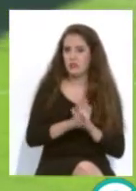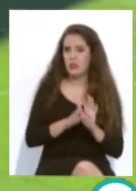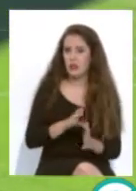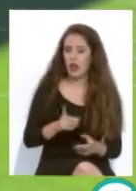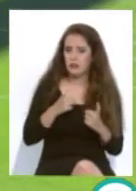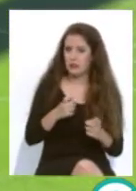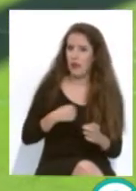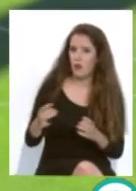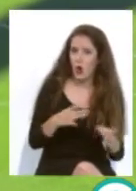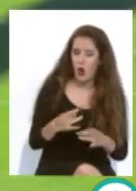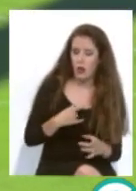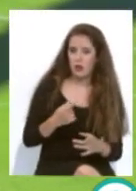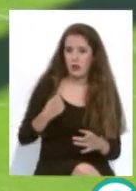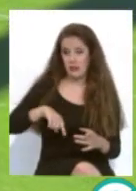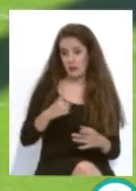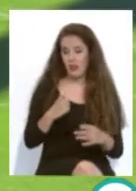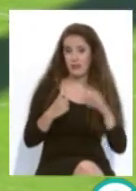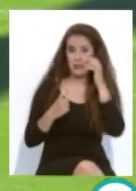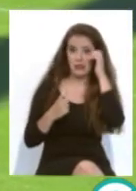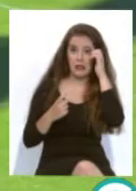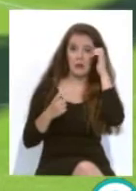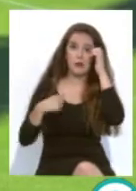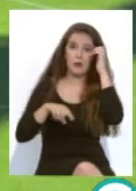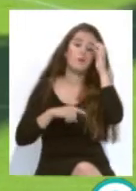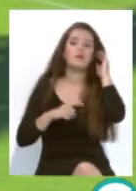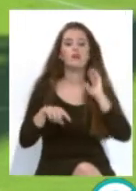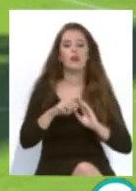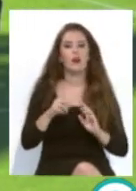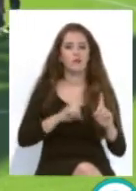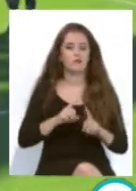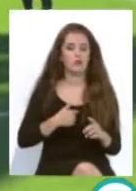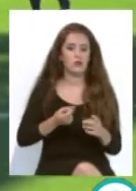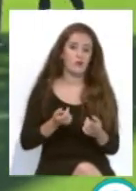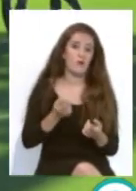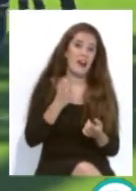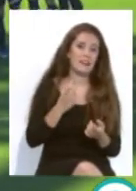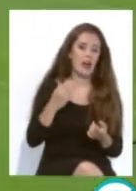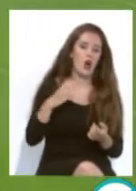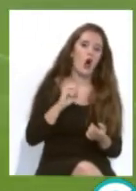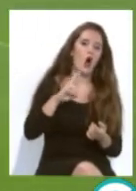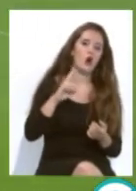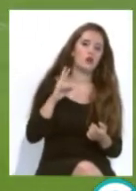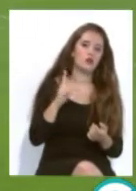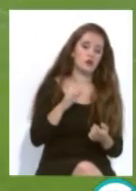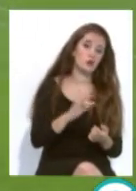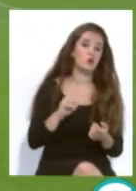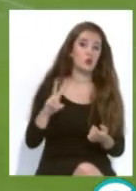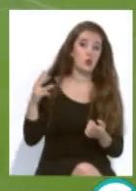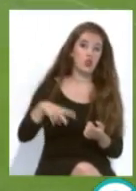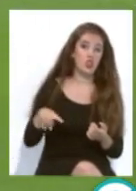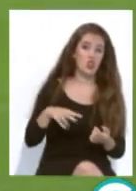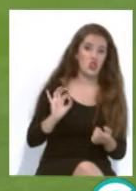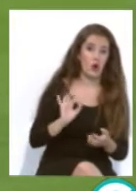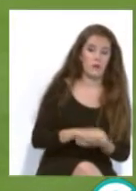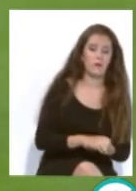que tanto hemos requerido en estas dos últimas campañas con la ausencia de Ortuño, también es otro jugador que quizá apueste hasta en la